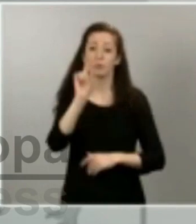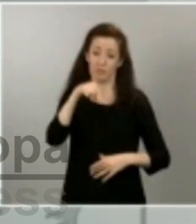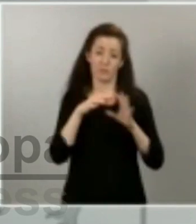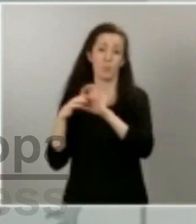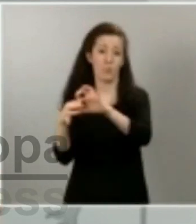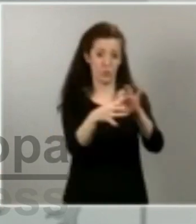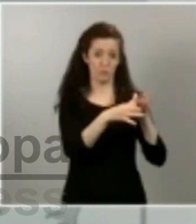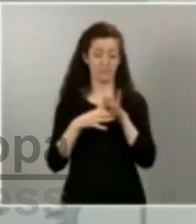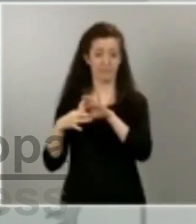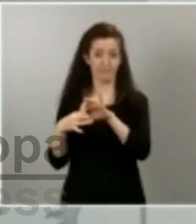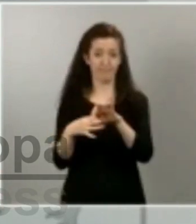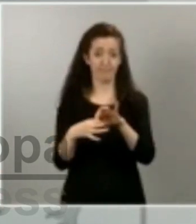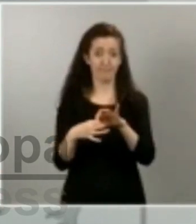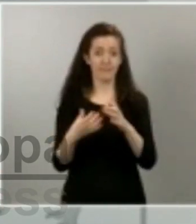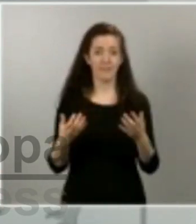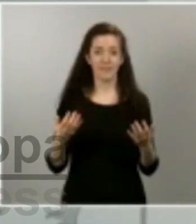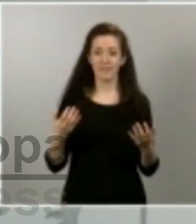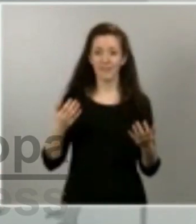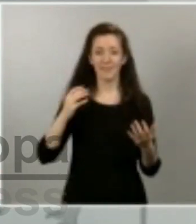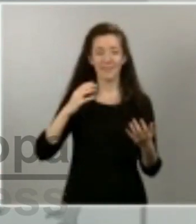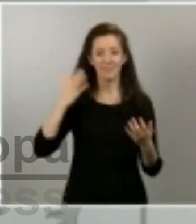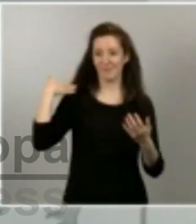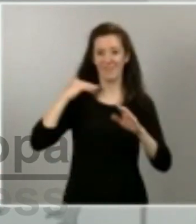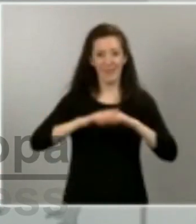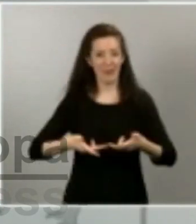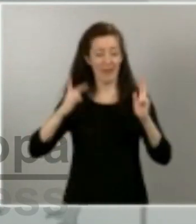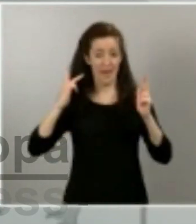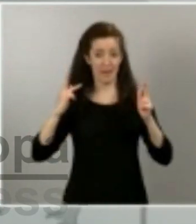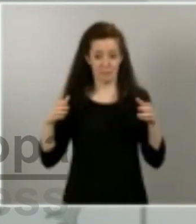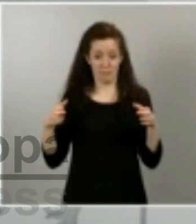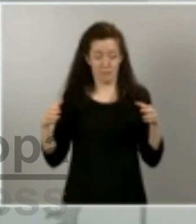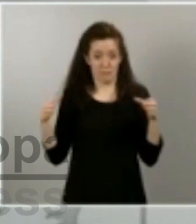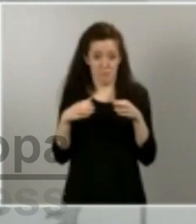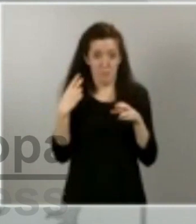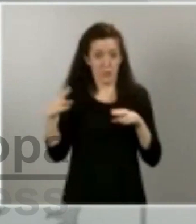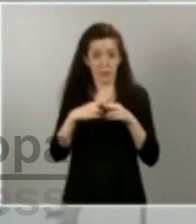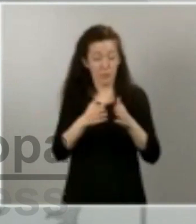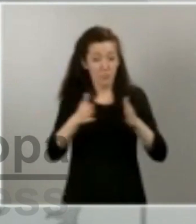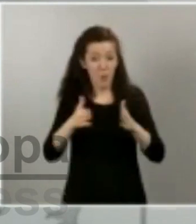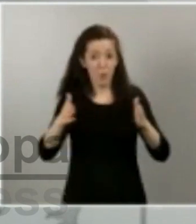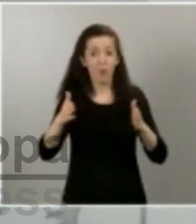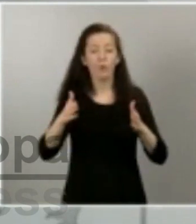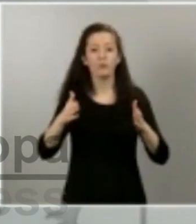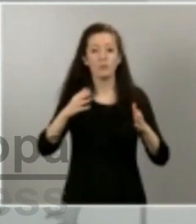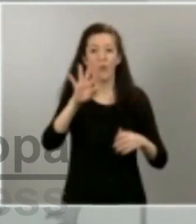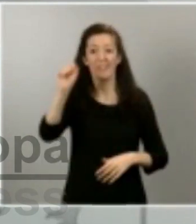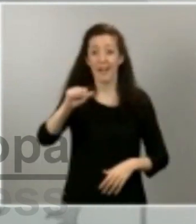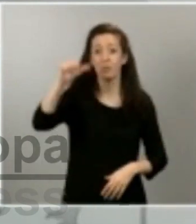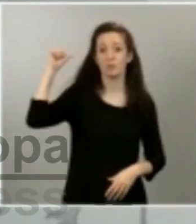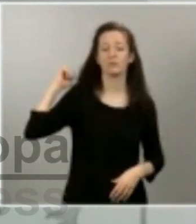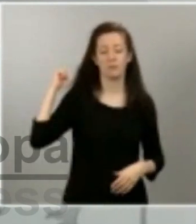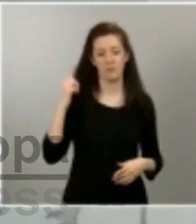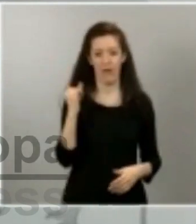La primera generación de políticos de nuestra democracia estableció hace 40 años ese precedente. Propongo que nos inspiremos en su ejemplo